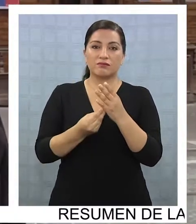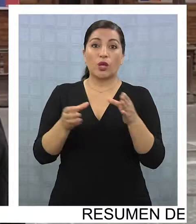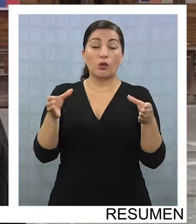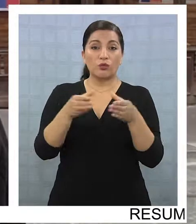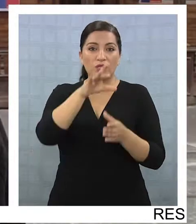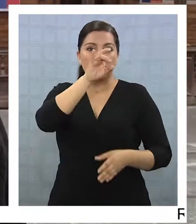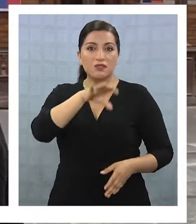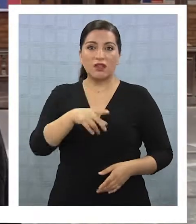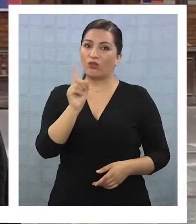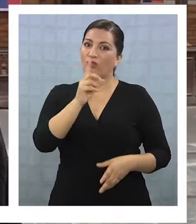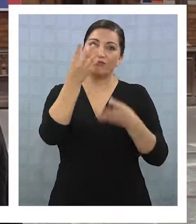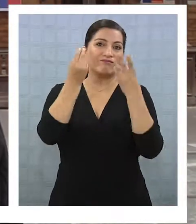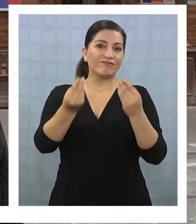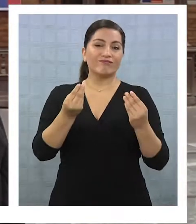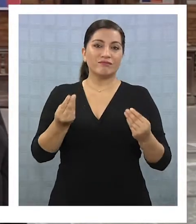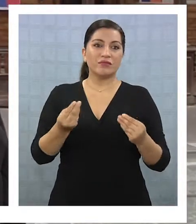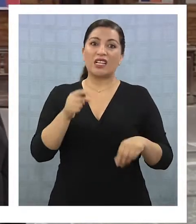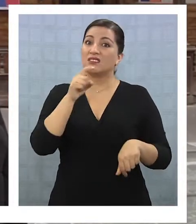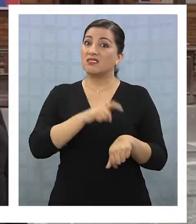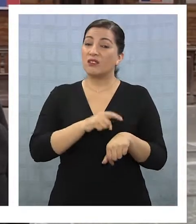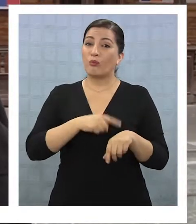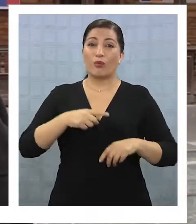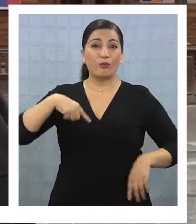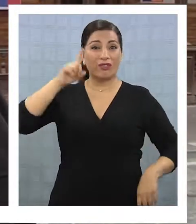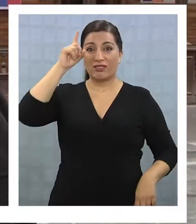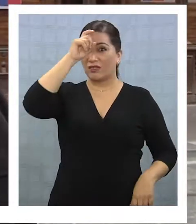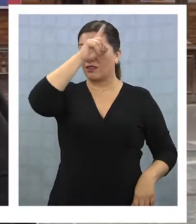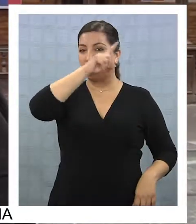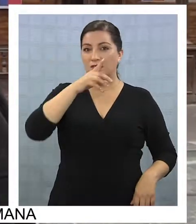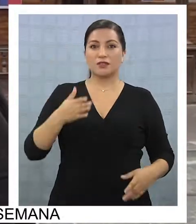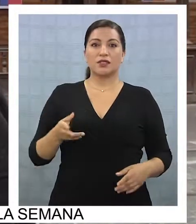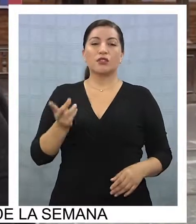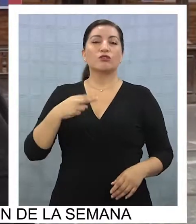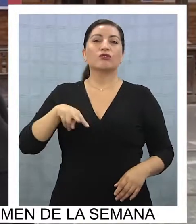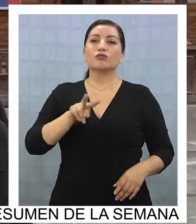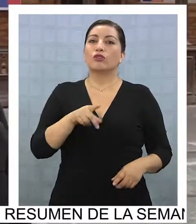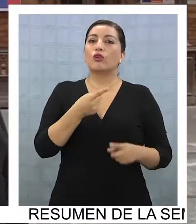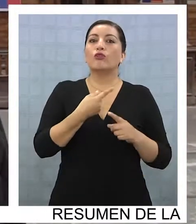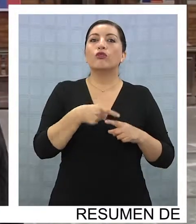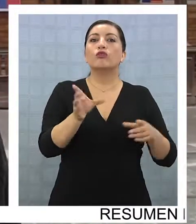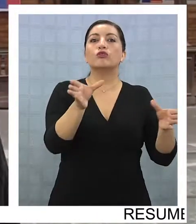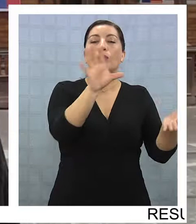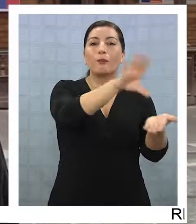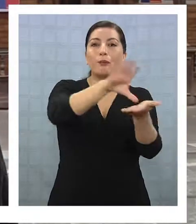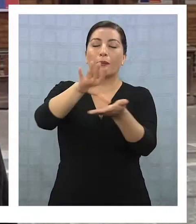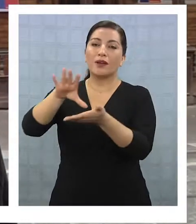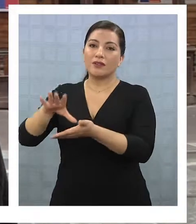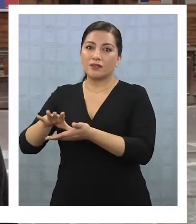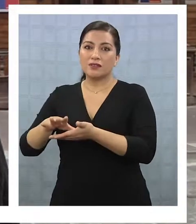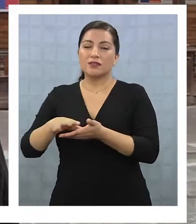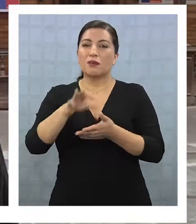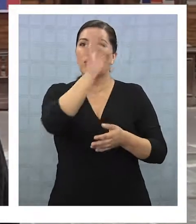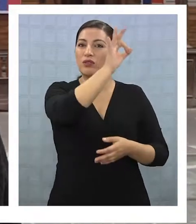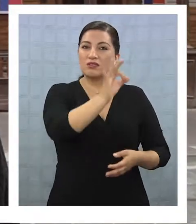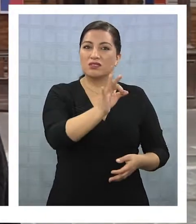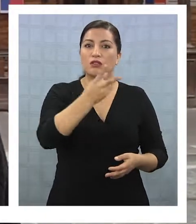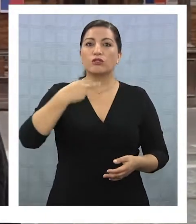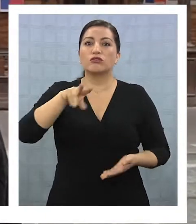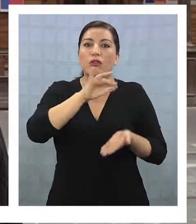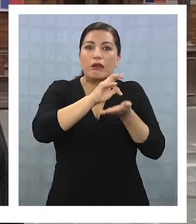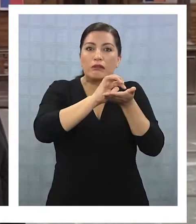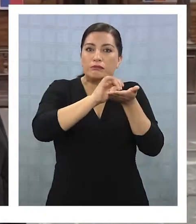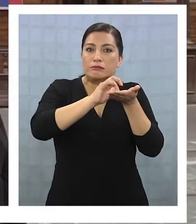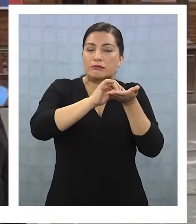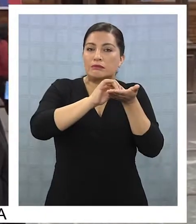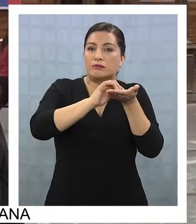bueno, por lo tanto, el momento es muy complicado, ya estamos dependiendo de otros resultados, ya estamos con la calculadora en la